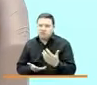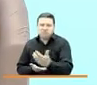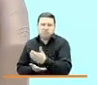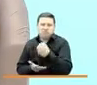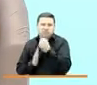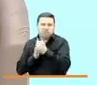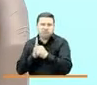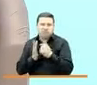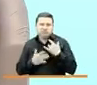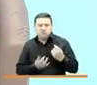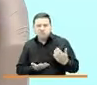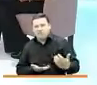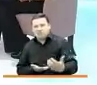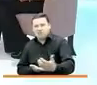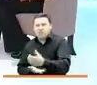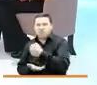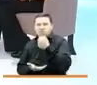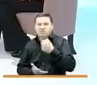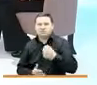programa Ingreso Solidario?